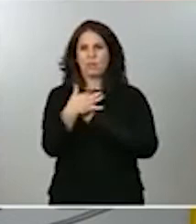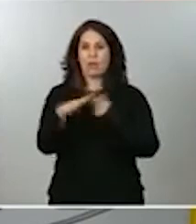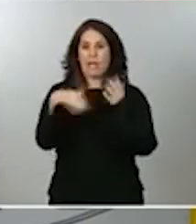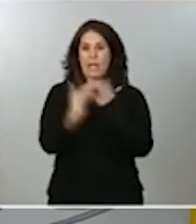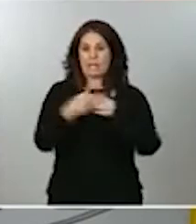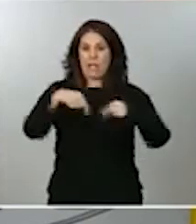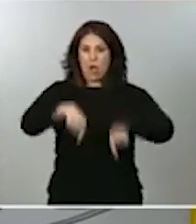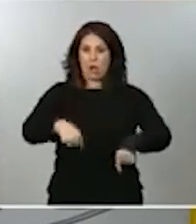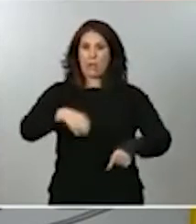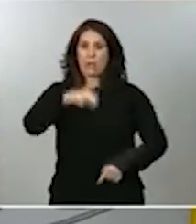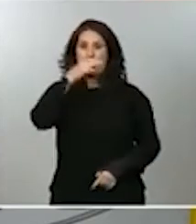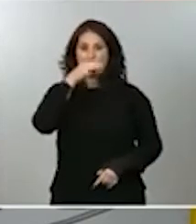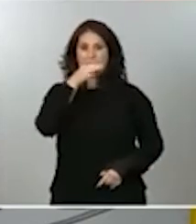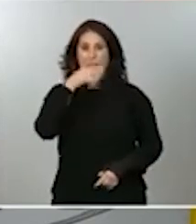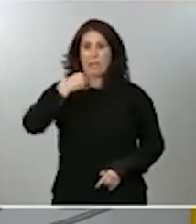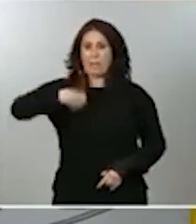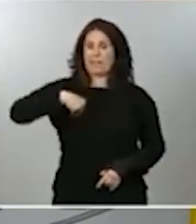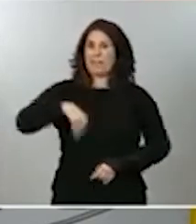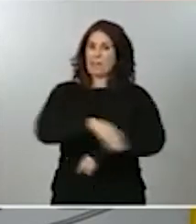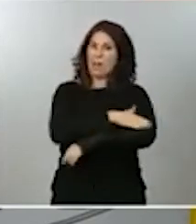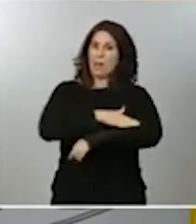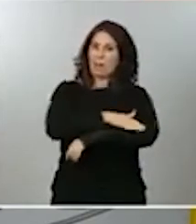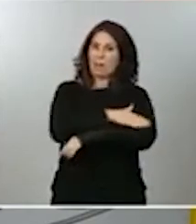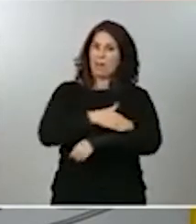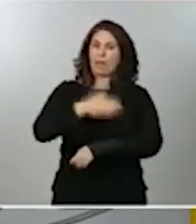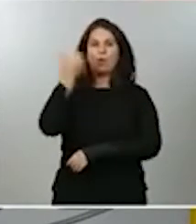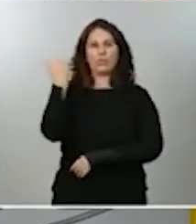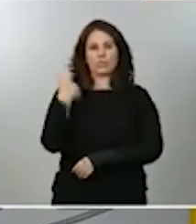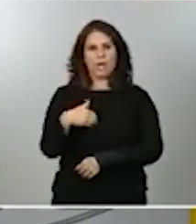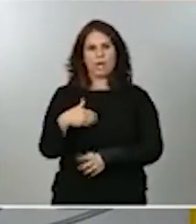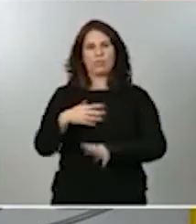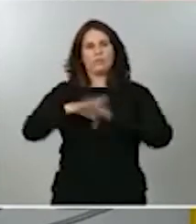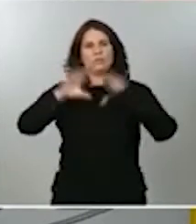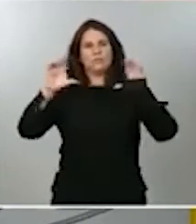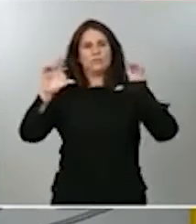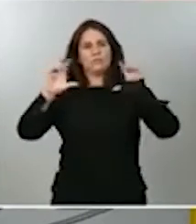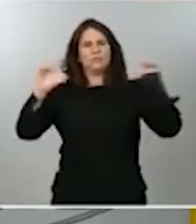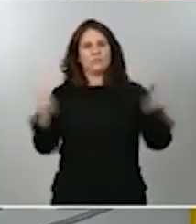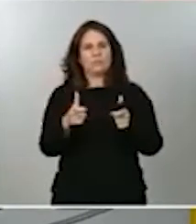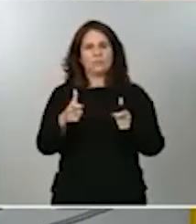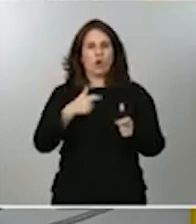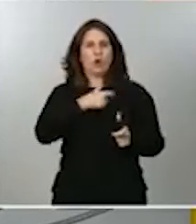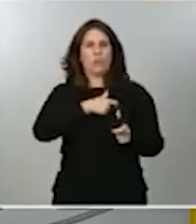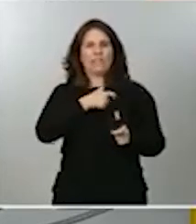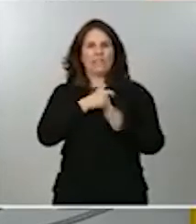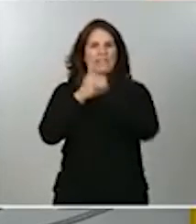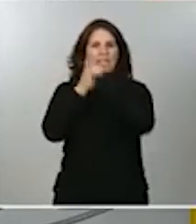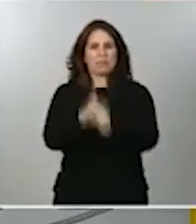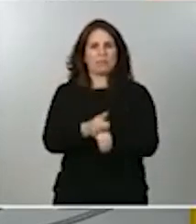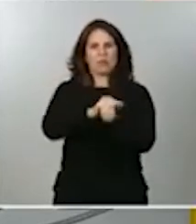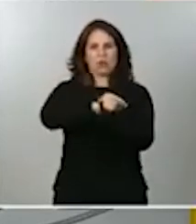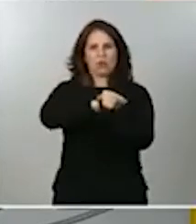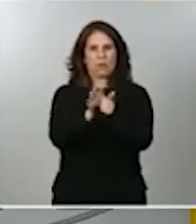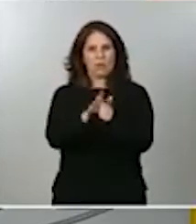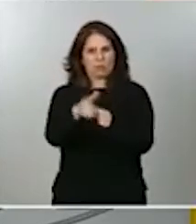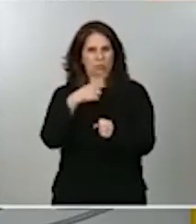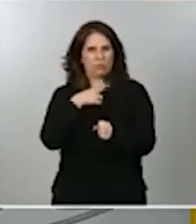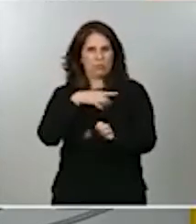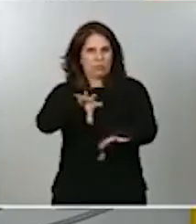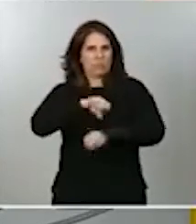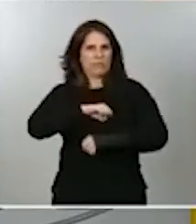presidente del Gobierno va a dirigir la reunión del Comité de Seguimiento del Coronavirus, una reunión que, como ustedes conocen,